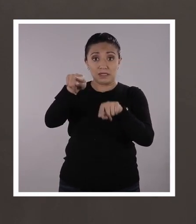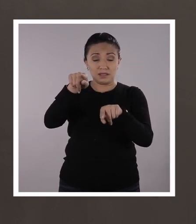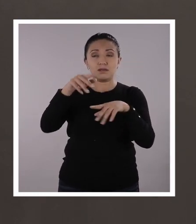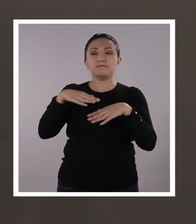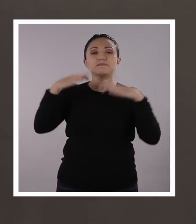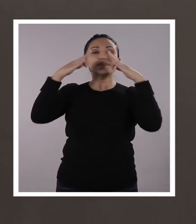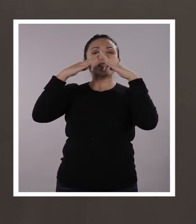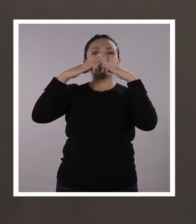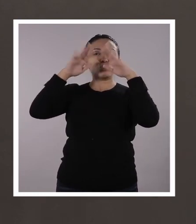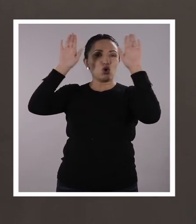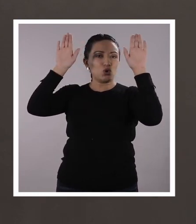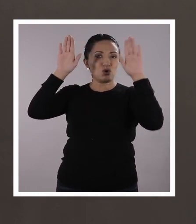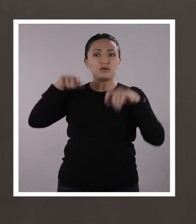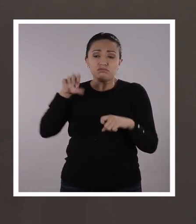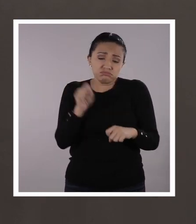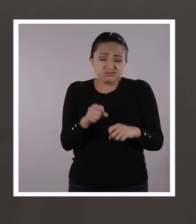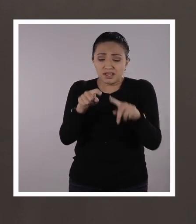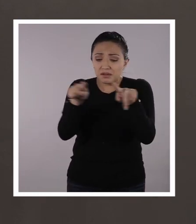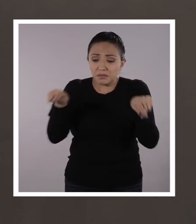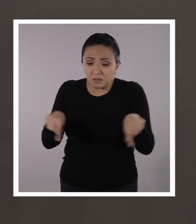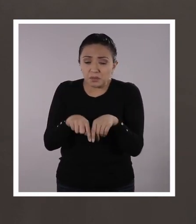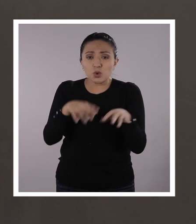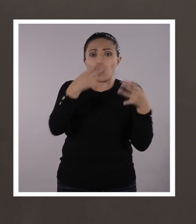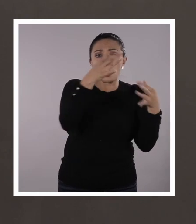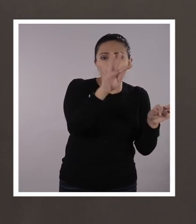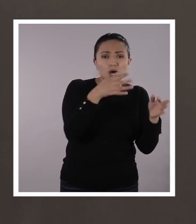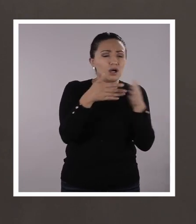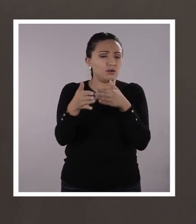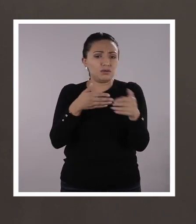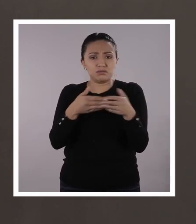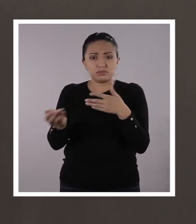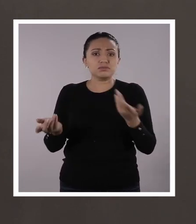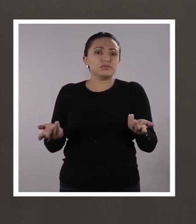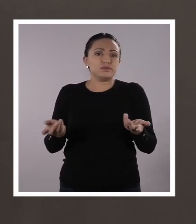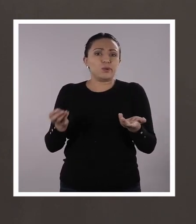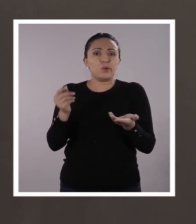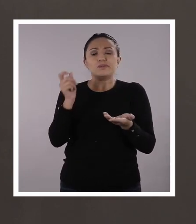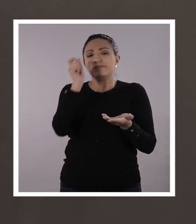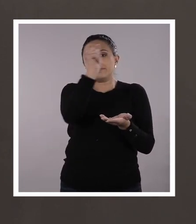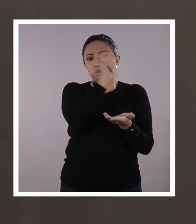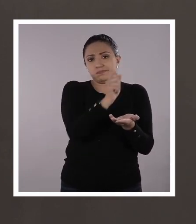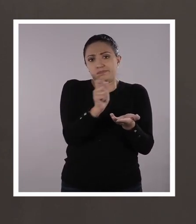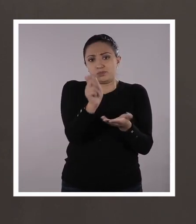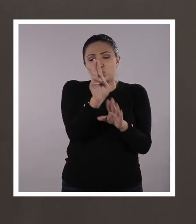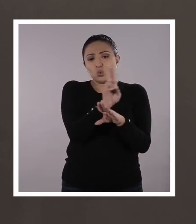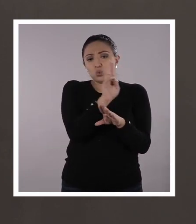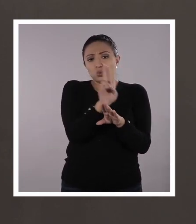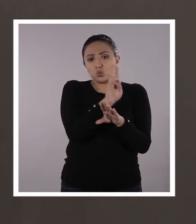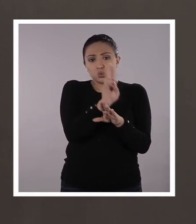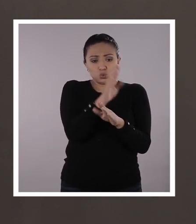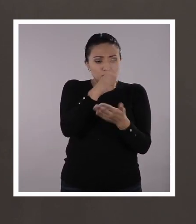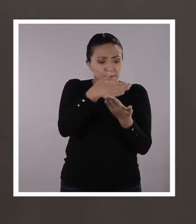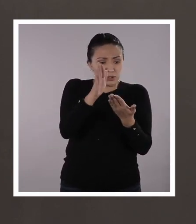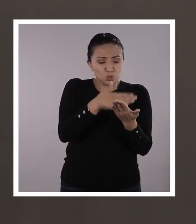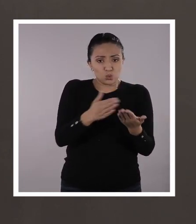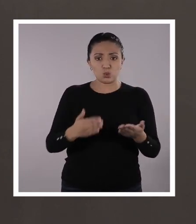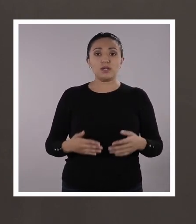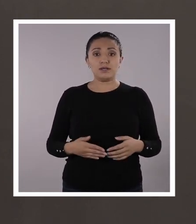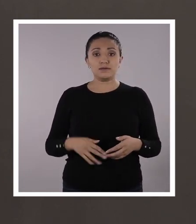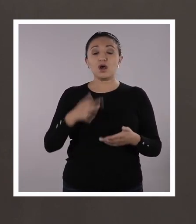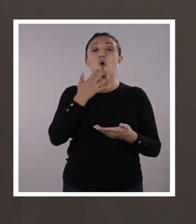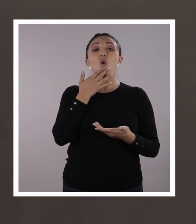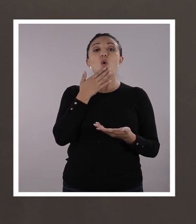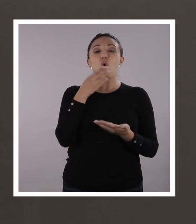Necesitamos pinceles. Tenemos un poco de goma, borrador. Tenemos unas decoraciones que vamos a colocar en nuestra pintura.